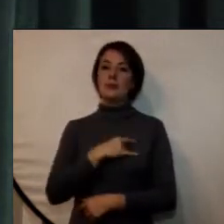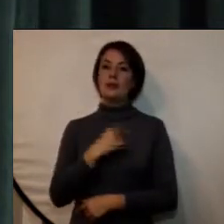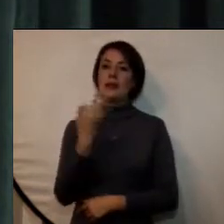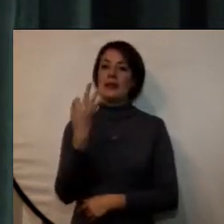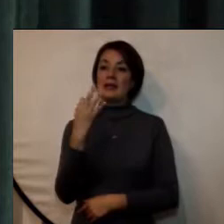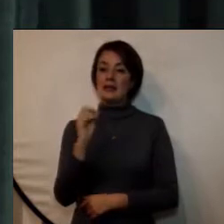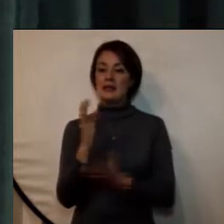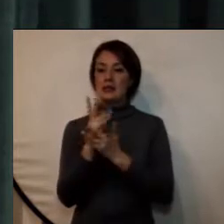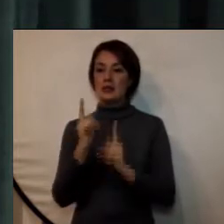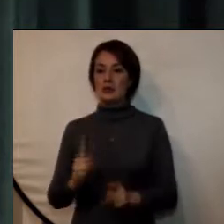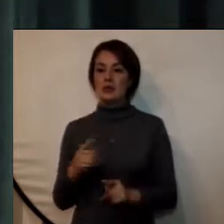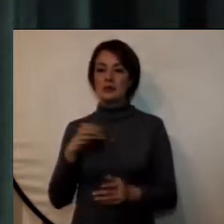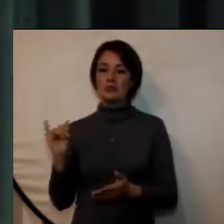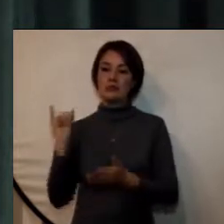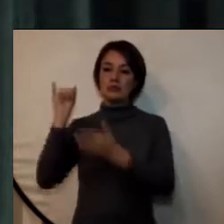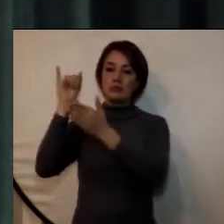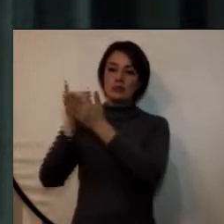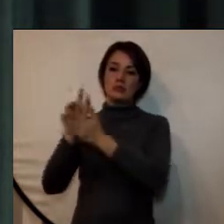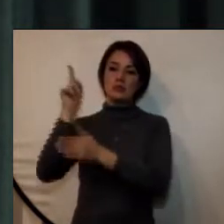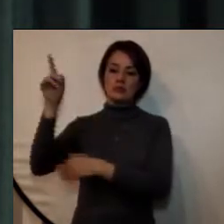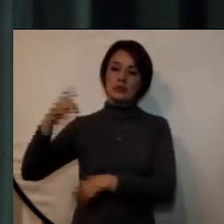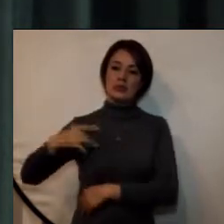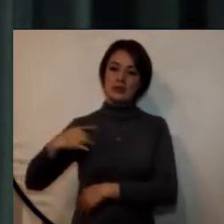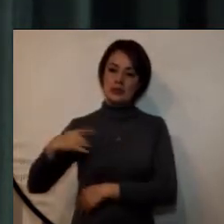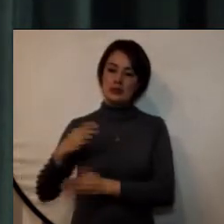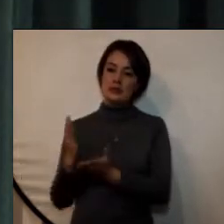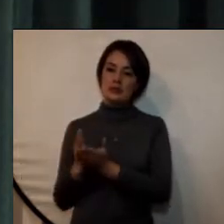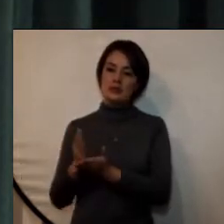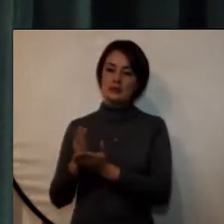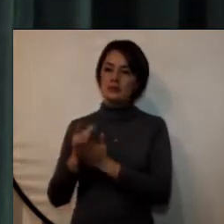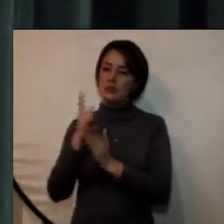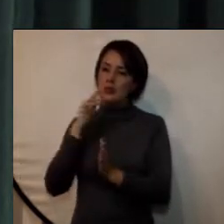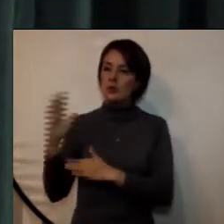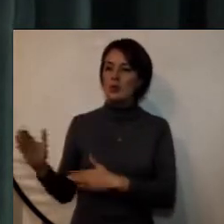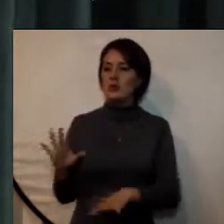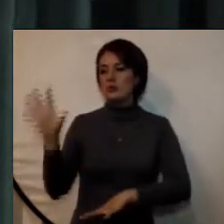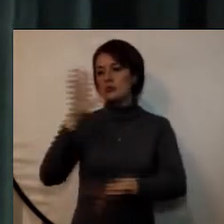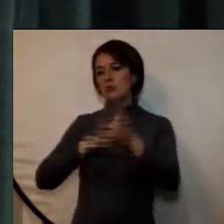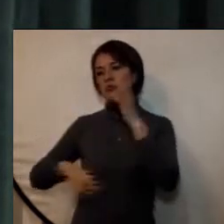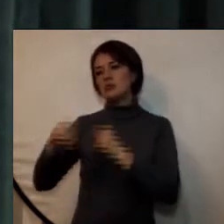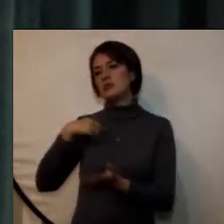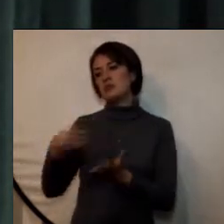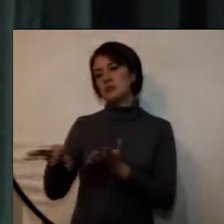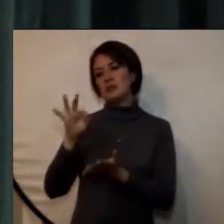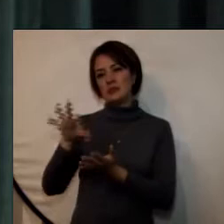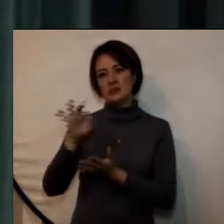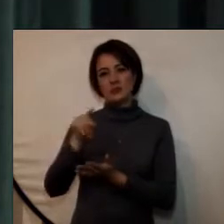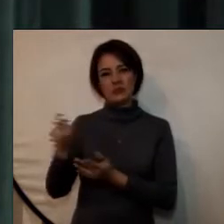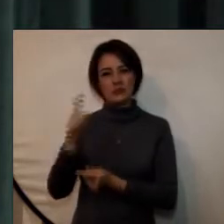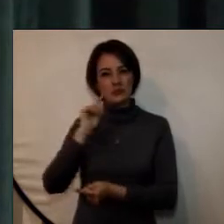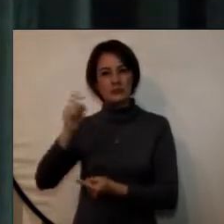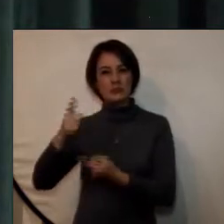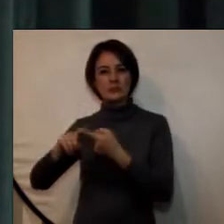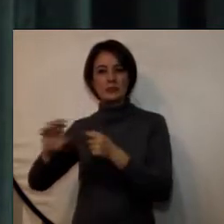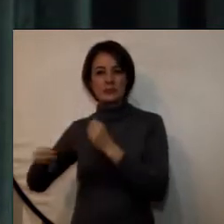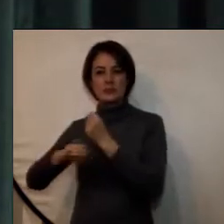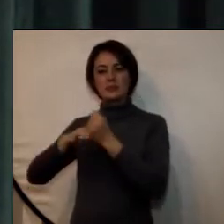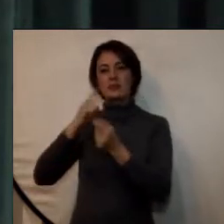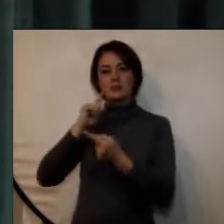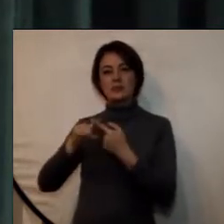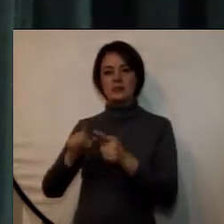estudiantes y un decano a la universidad central de chile para cursar una electiva intersemestral como opción de grado